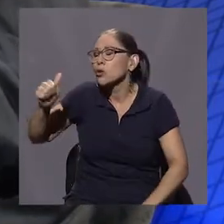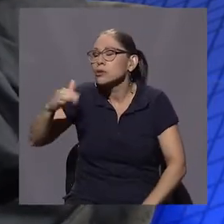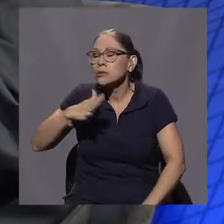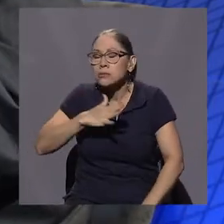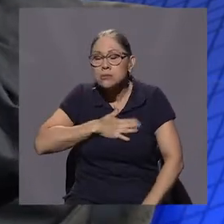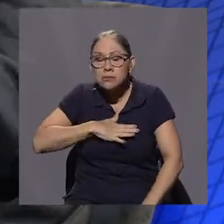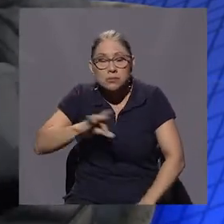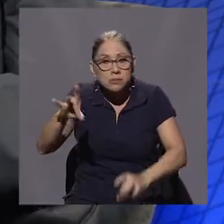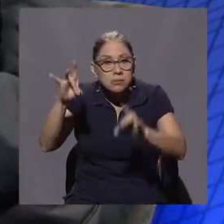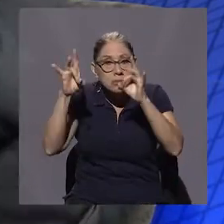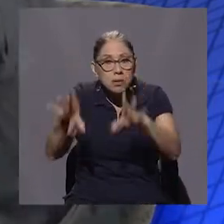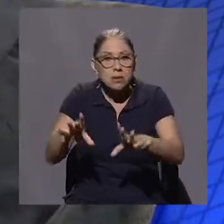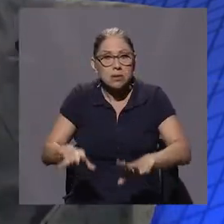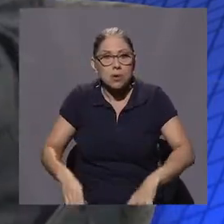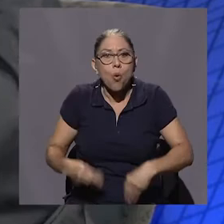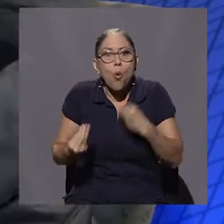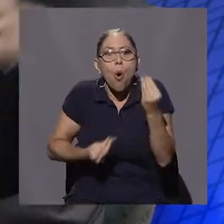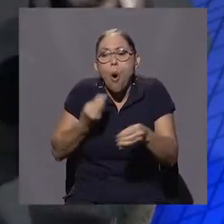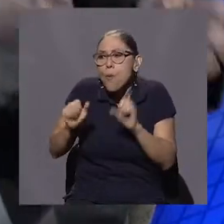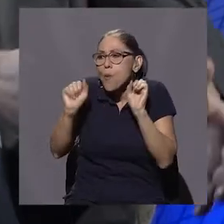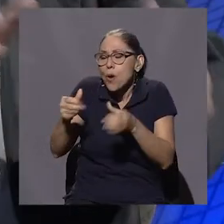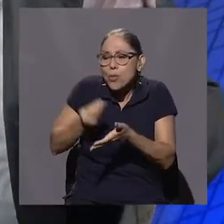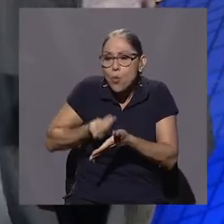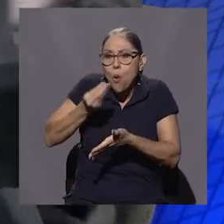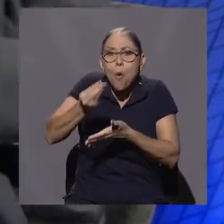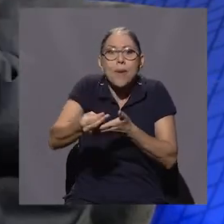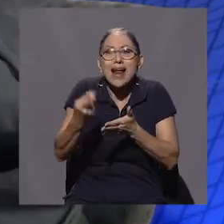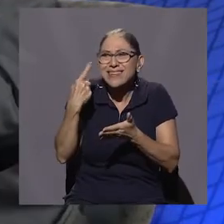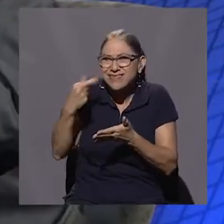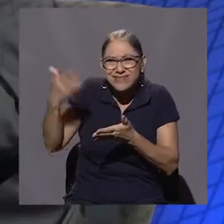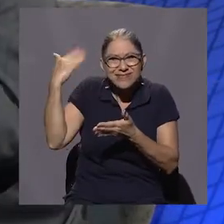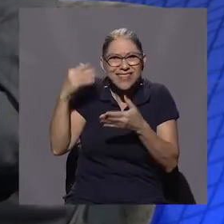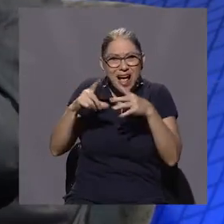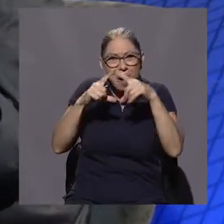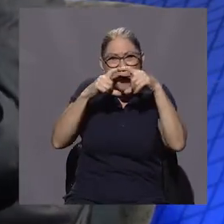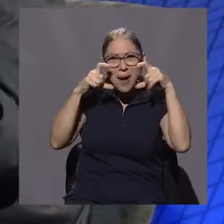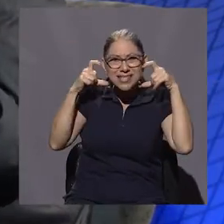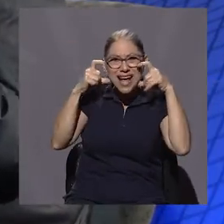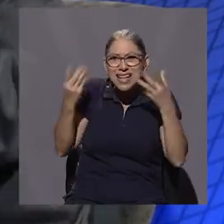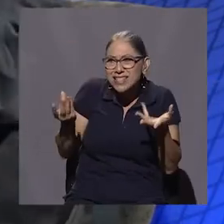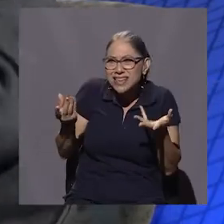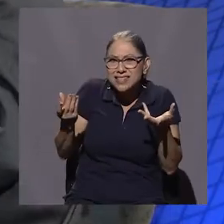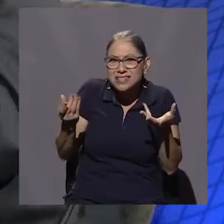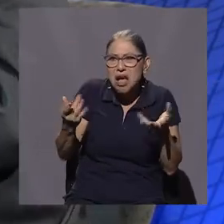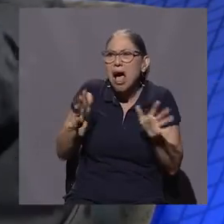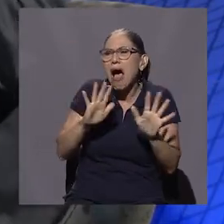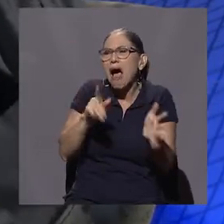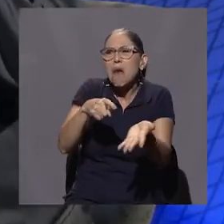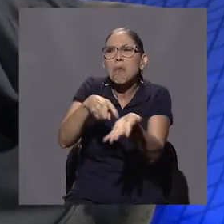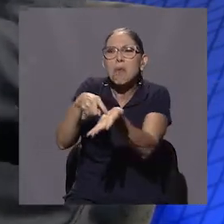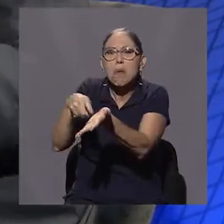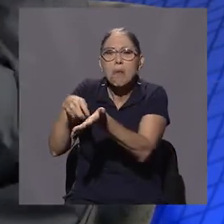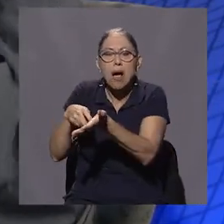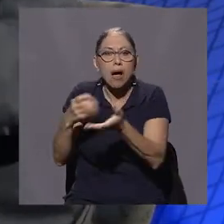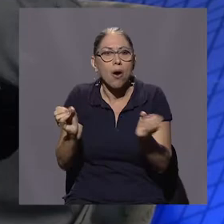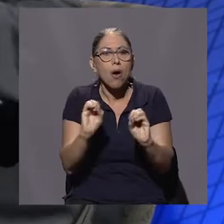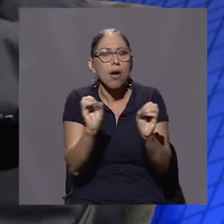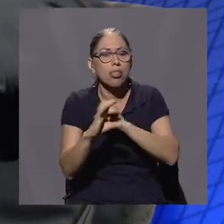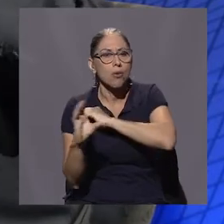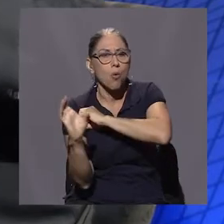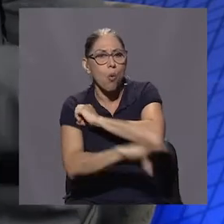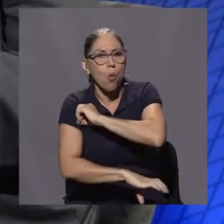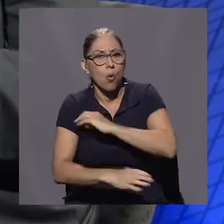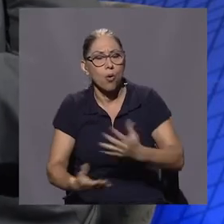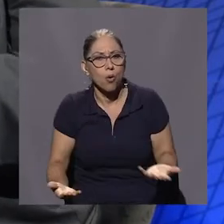porque sólo así se puede no explicar lo de las mascarillas, o que no sean condenados, o que oculten por